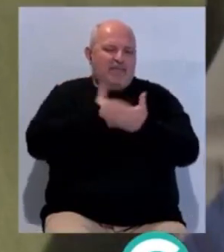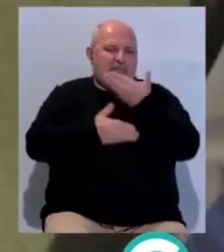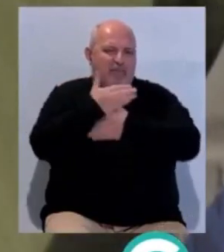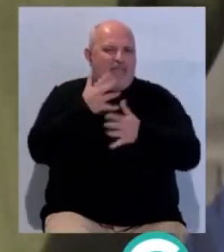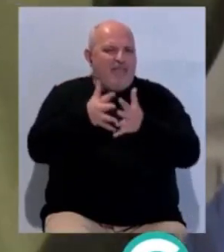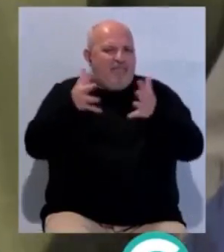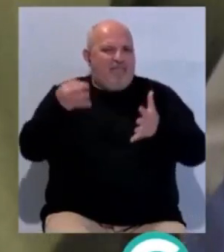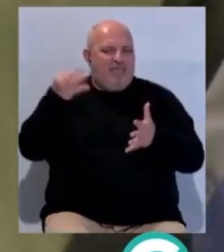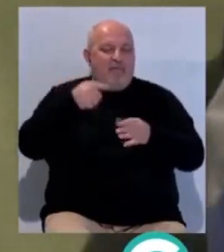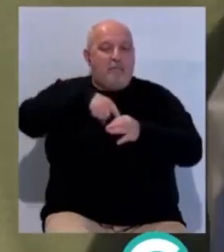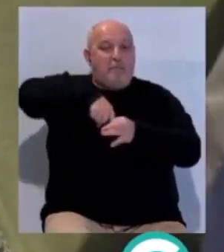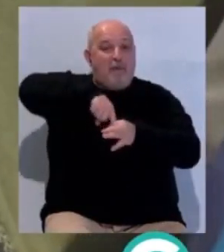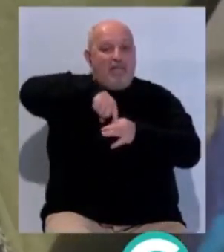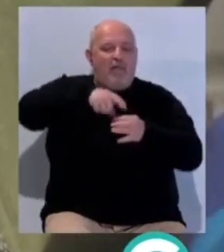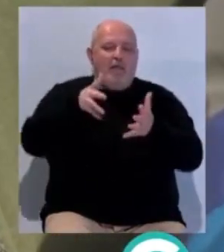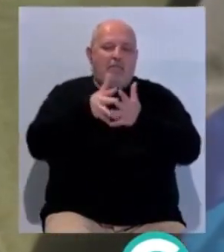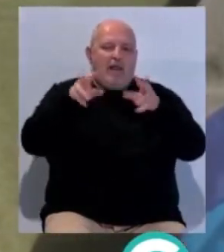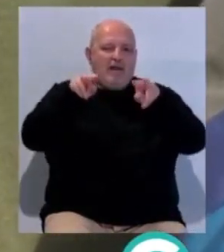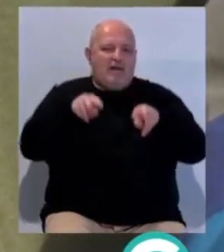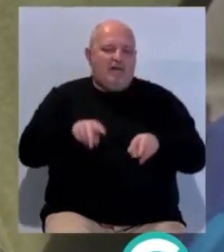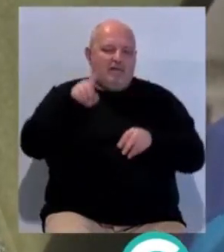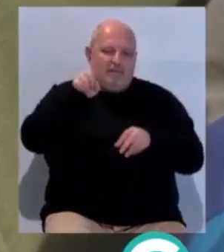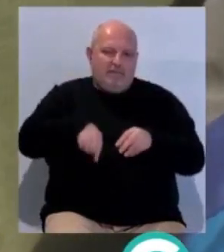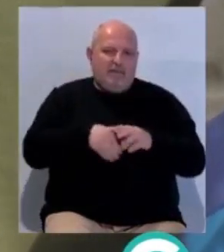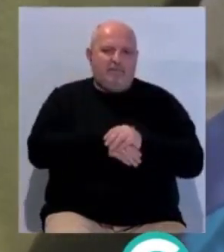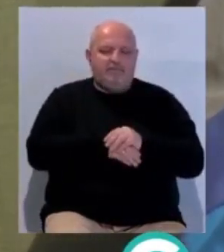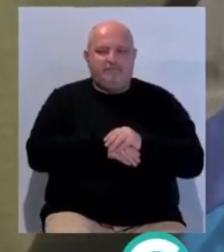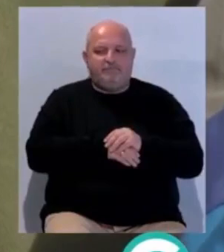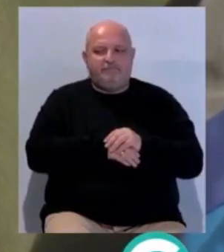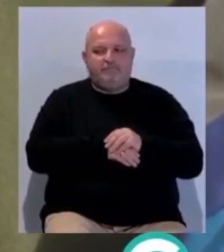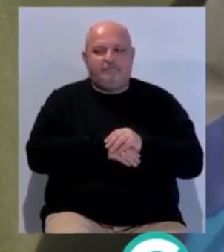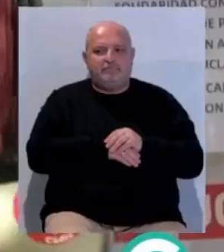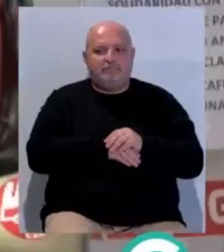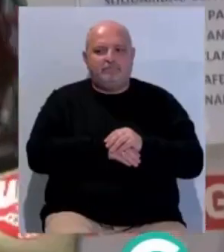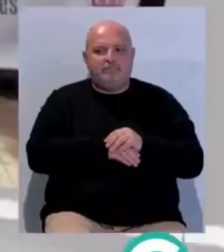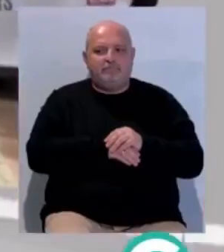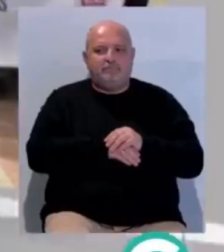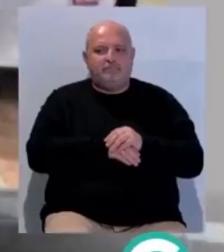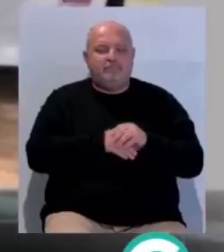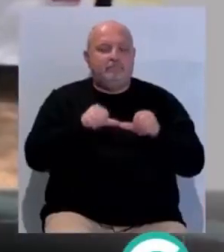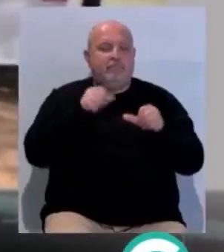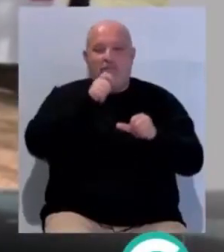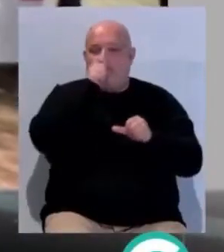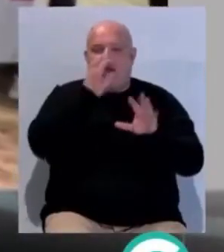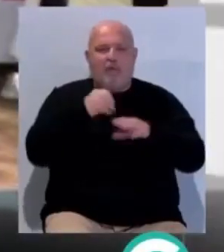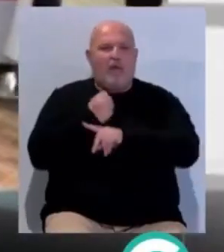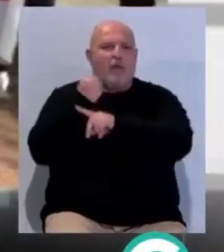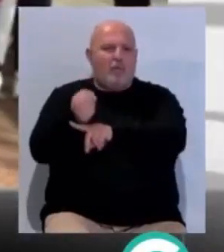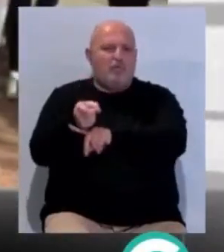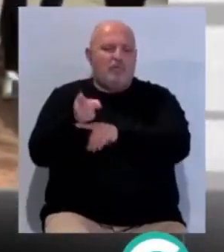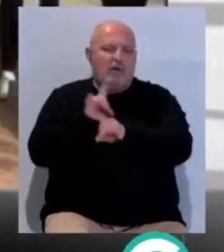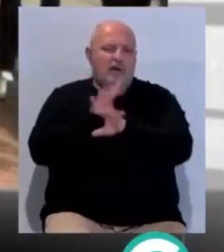y el aumento de plazas públicas residenciales, entre otras reivindicaciones. Desde el PSOE de Cádiz apoyamos las